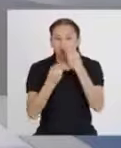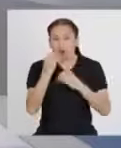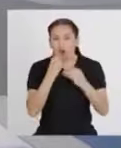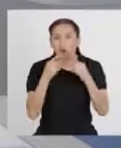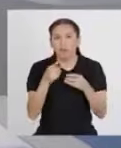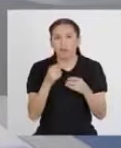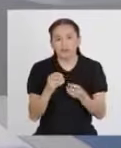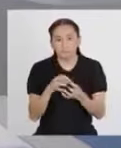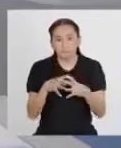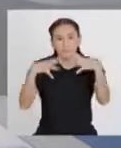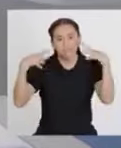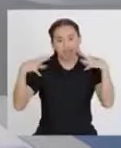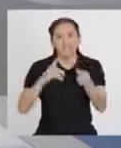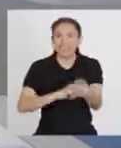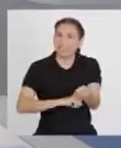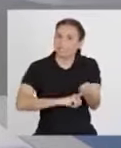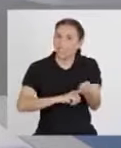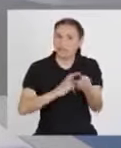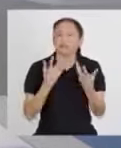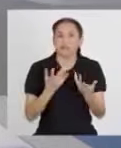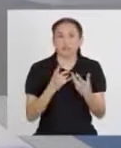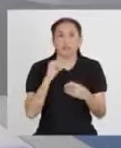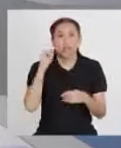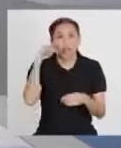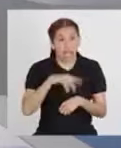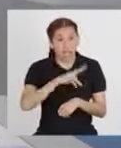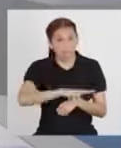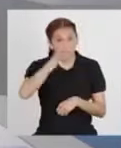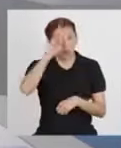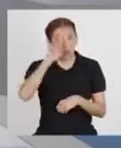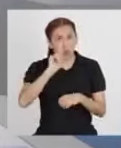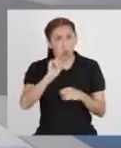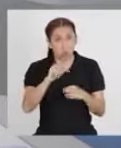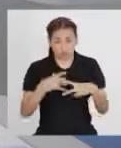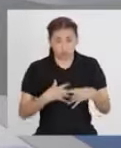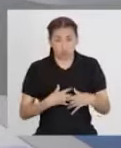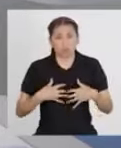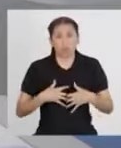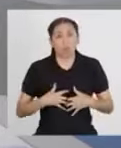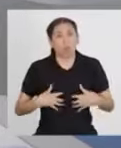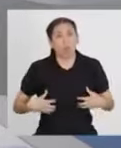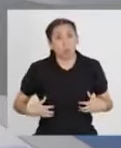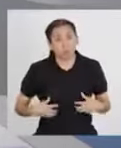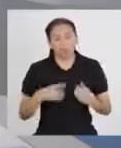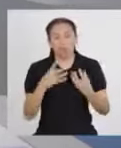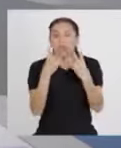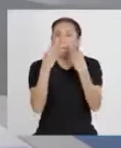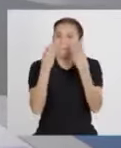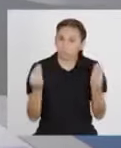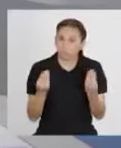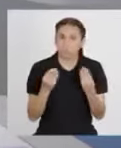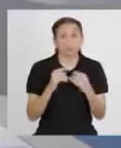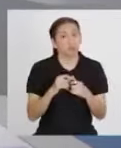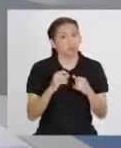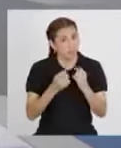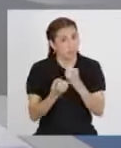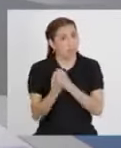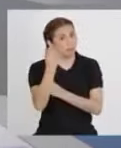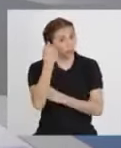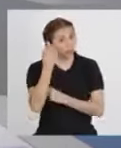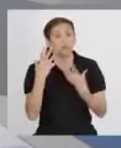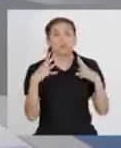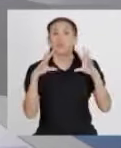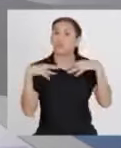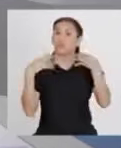En el Perú, la anemia es un problema de salud pública, grave, por la